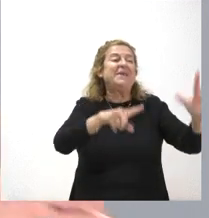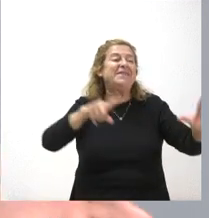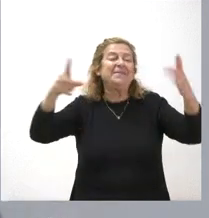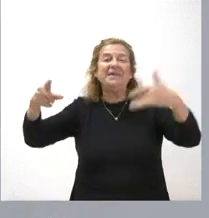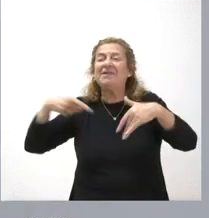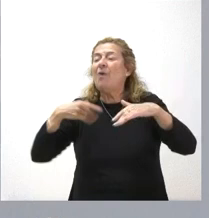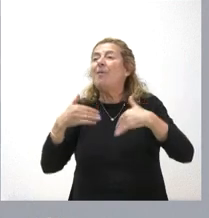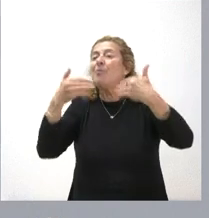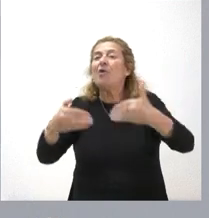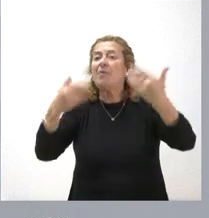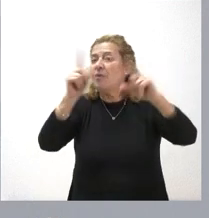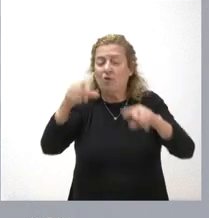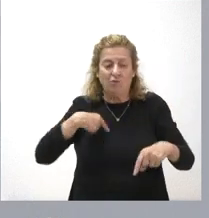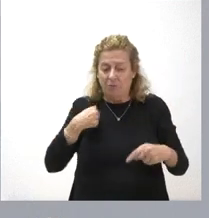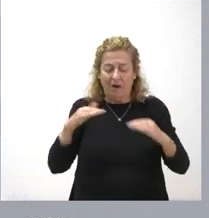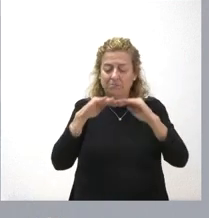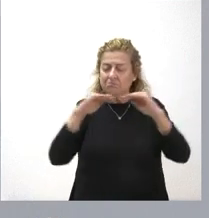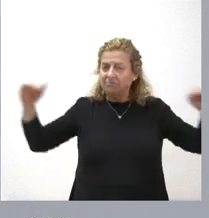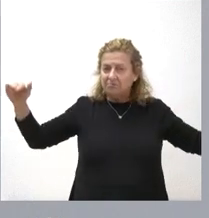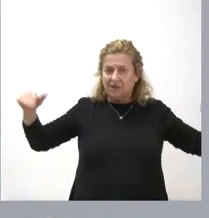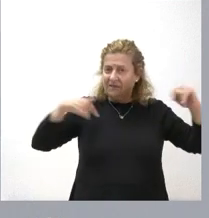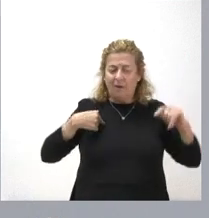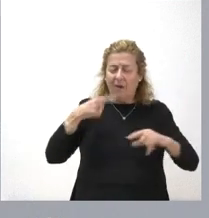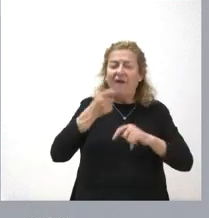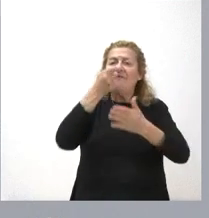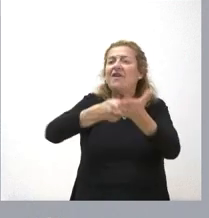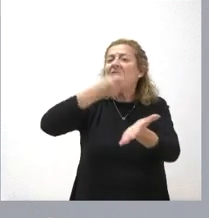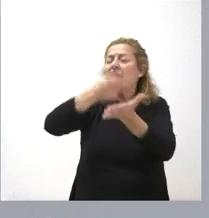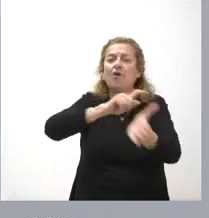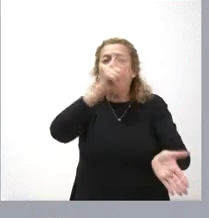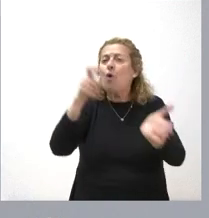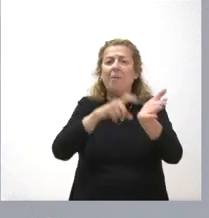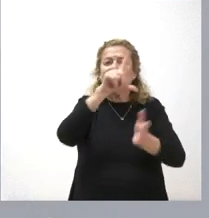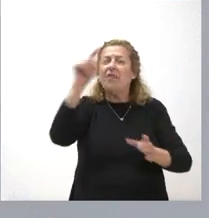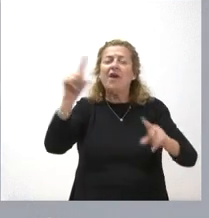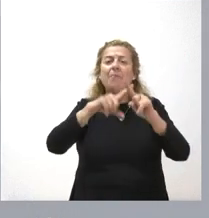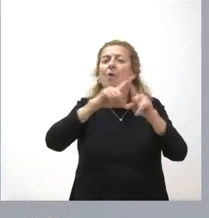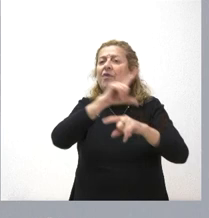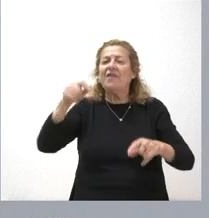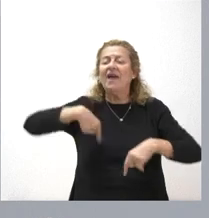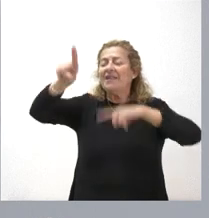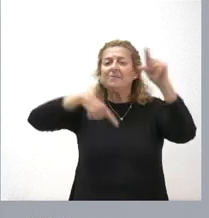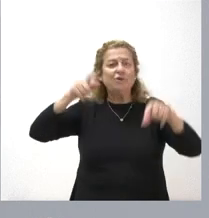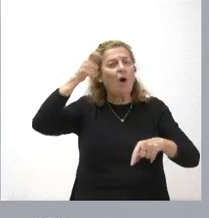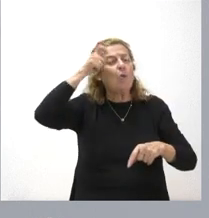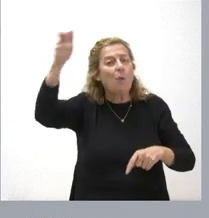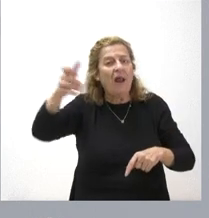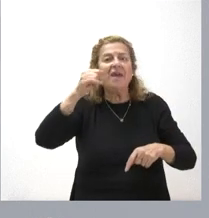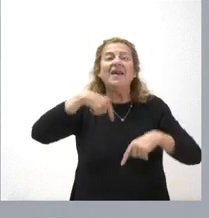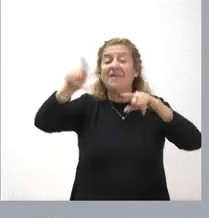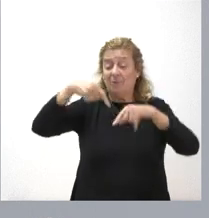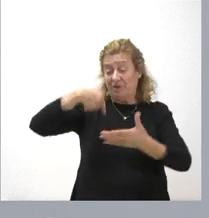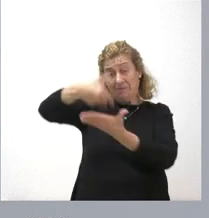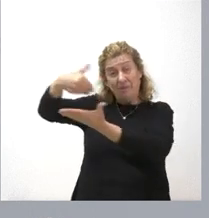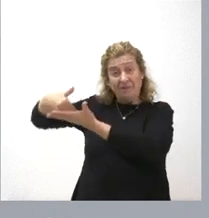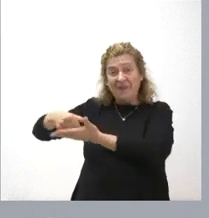hacemos con carácter de estabilidad en el tiempo, que es la financiación íntegra al 100% del transporte rural, mediante el transporte a la demanda, o lo que ustedes saben